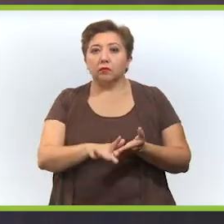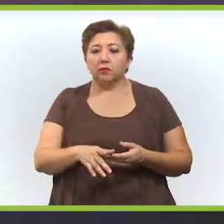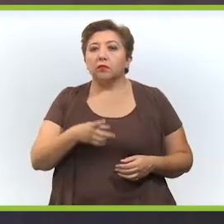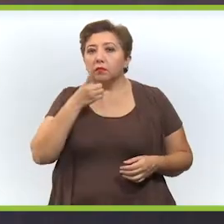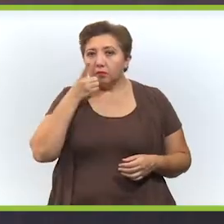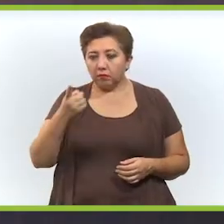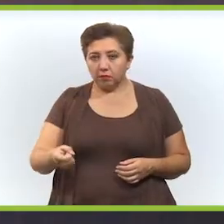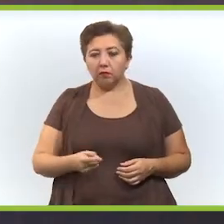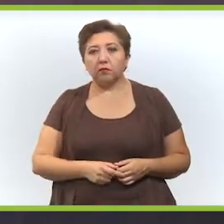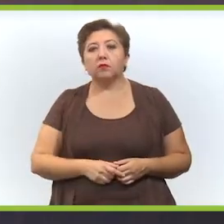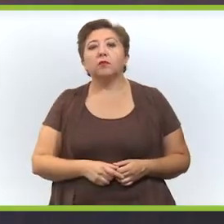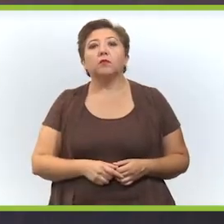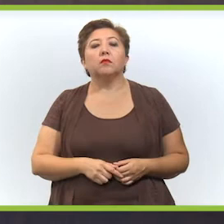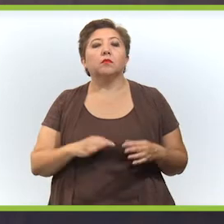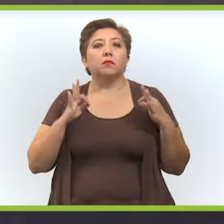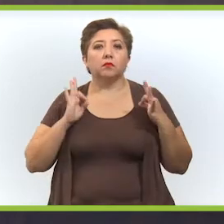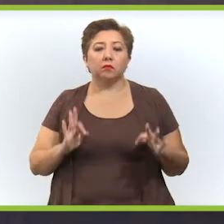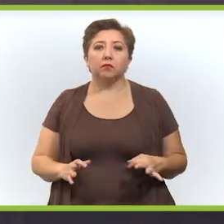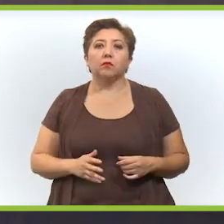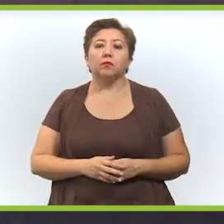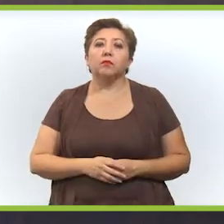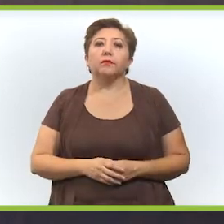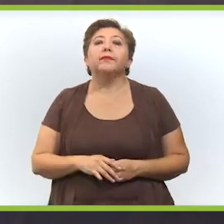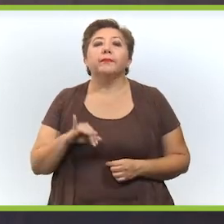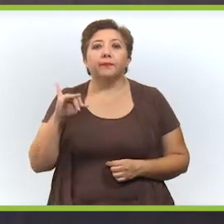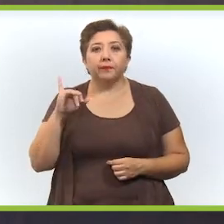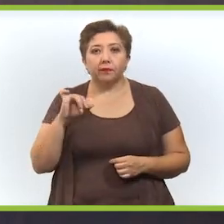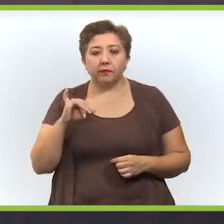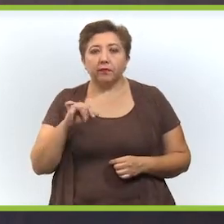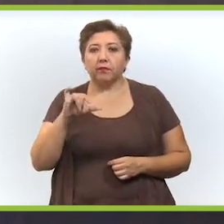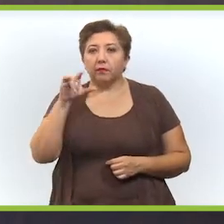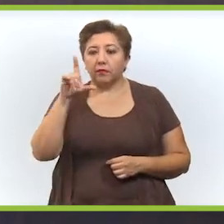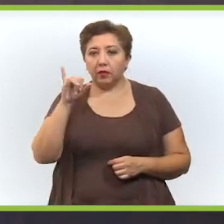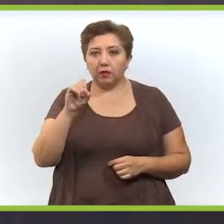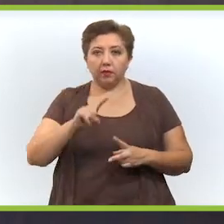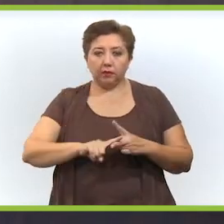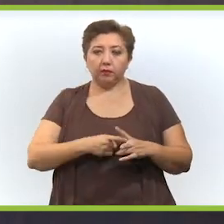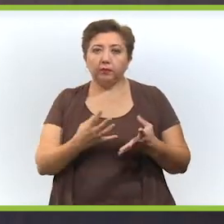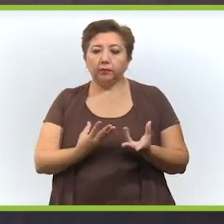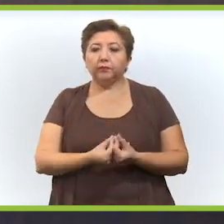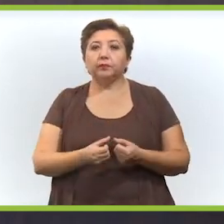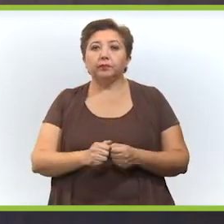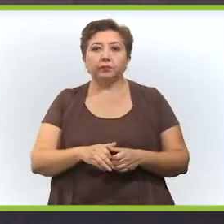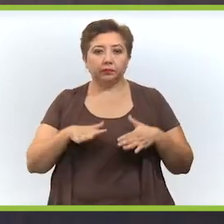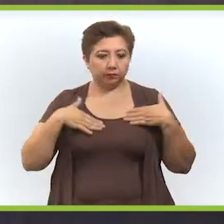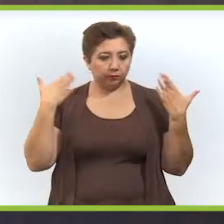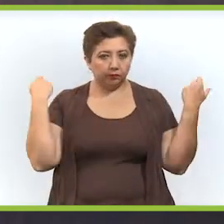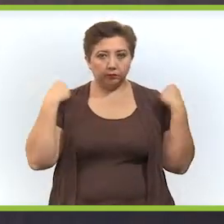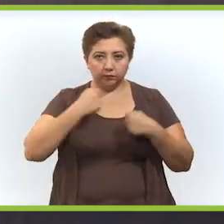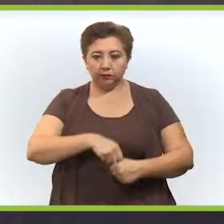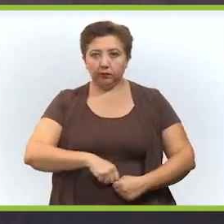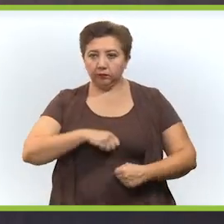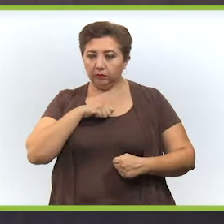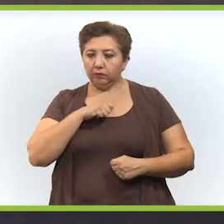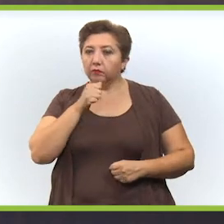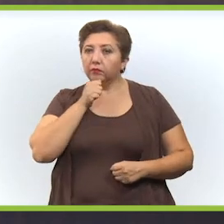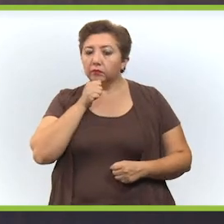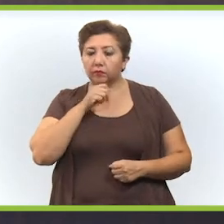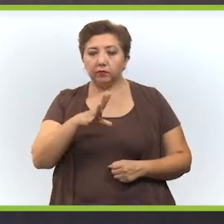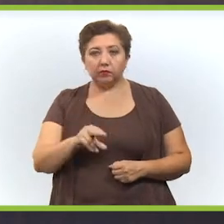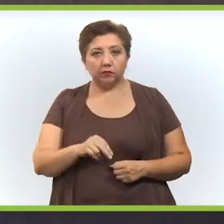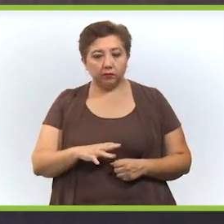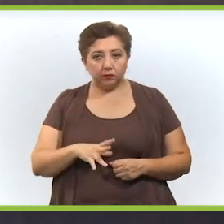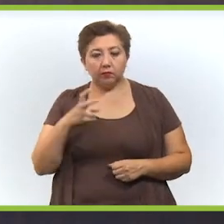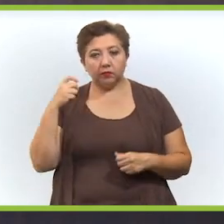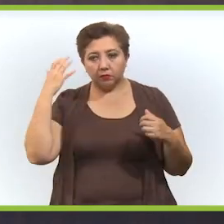Así es, Libden, hemos iniciado con el reparto de chamarras, aunque no hay ciclo escolar, sabemos que esas chamarras no solamente servían para ir a